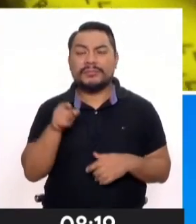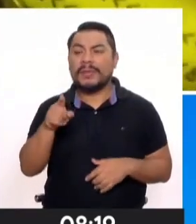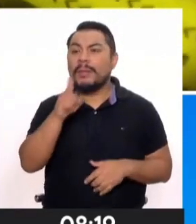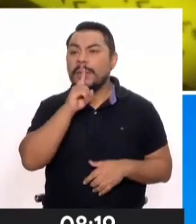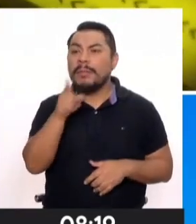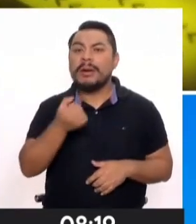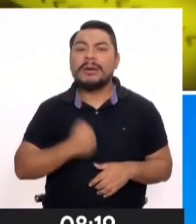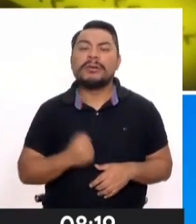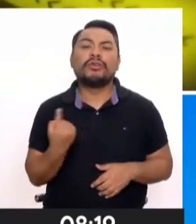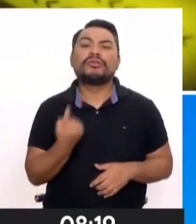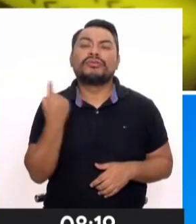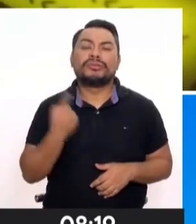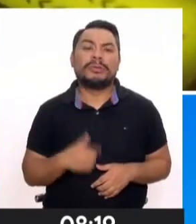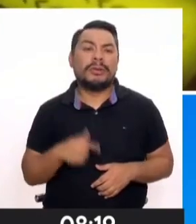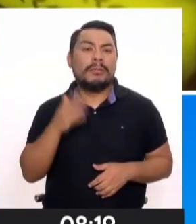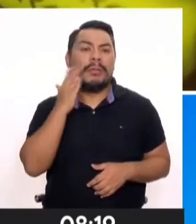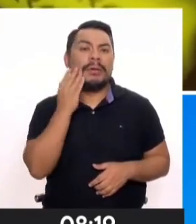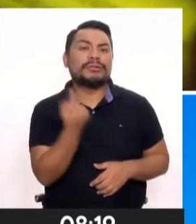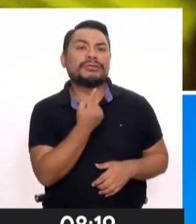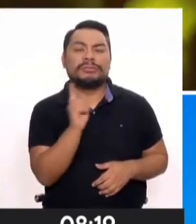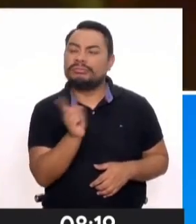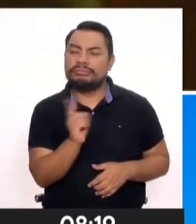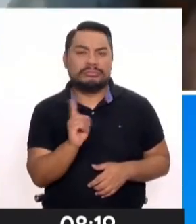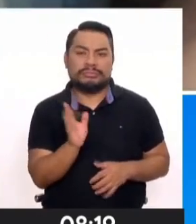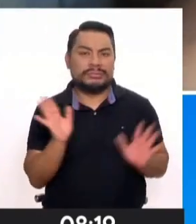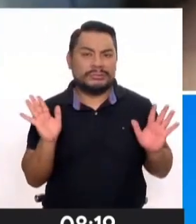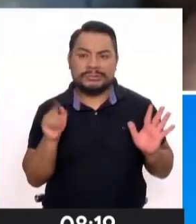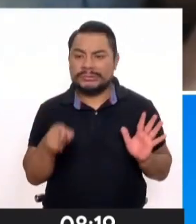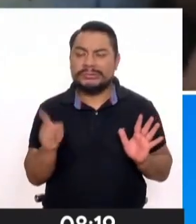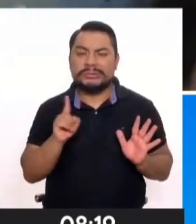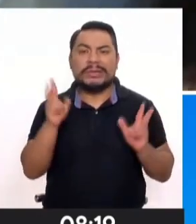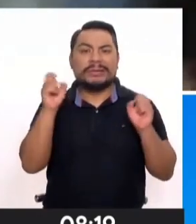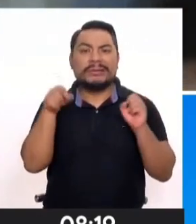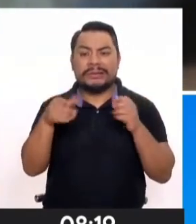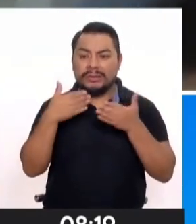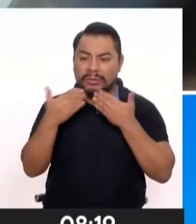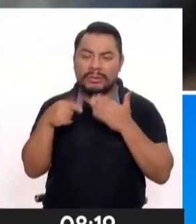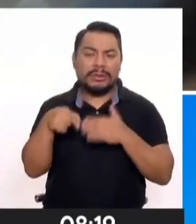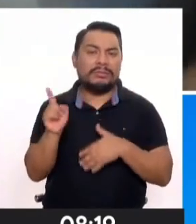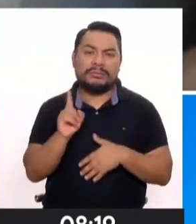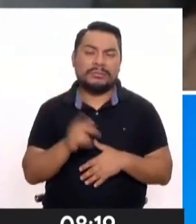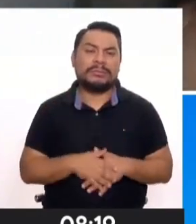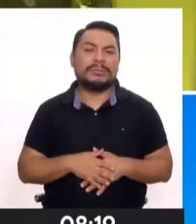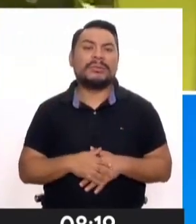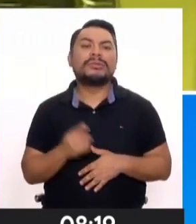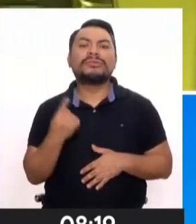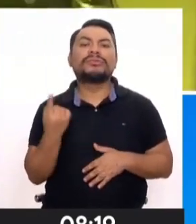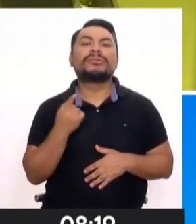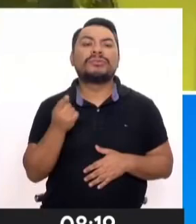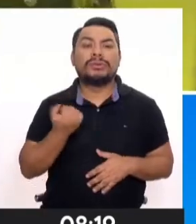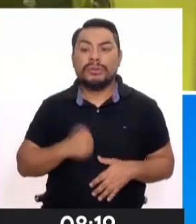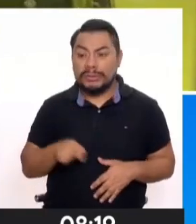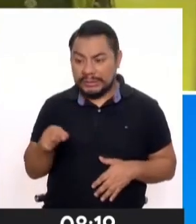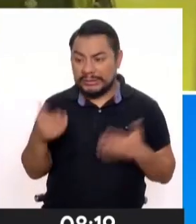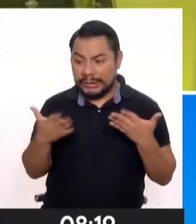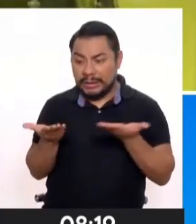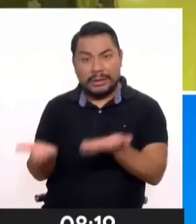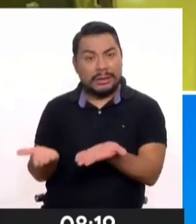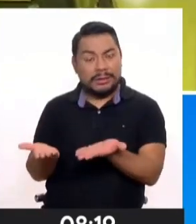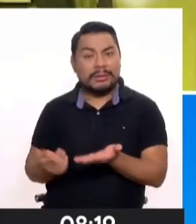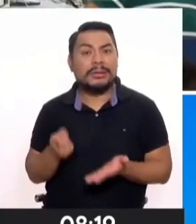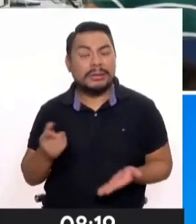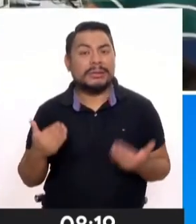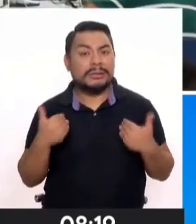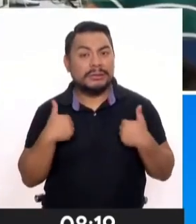padre tiene el hijo solo, si la madre tiene el hijo solo. Eso no ha sido materia de esta controversia. Es que están los niños, tienen